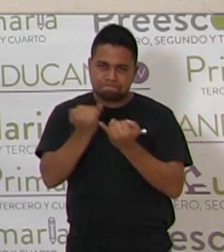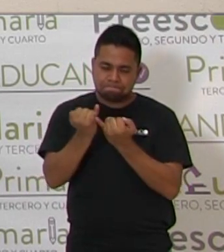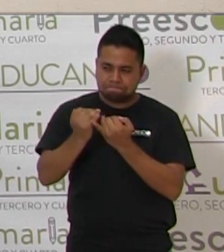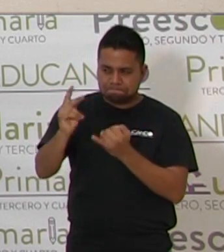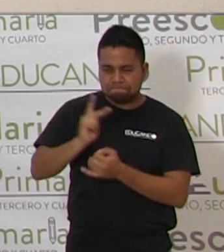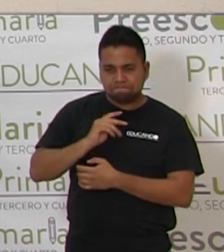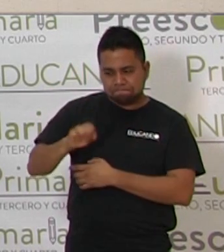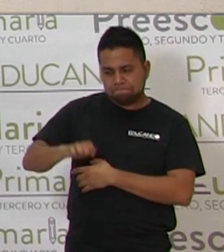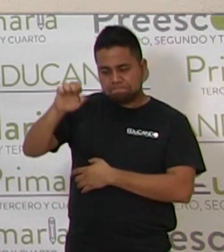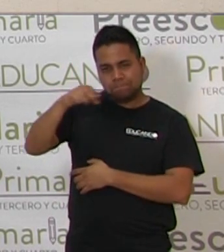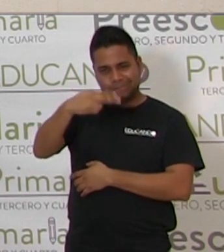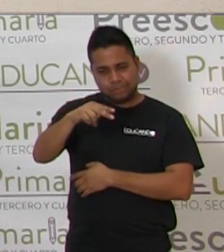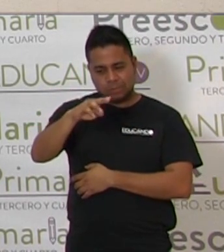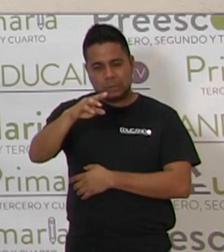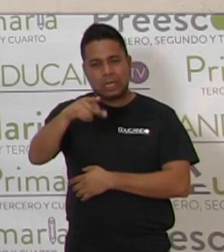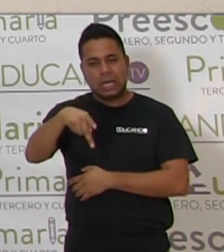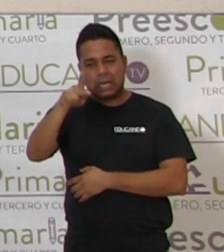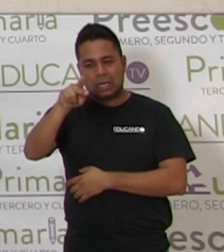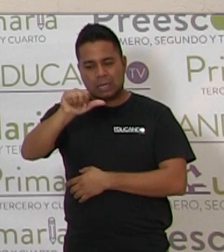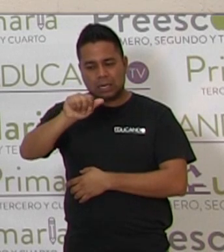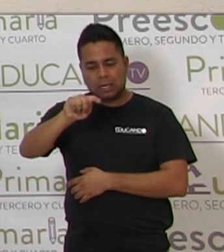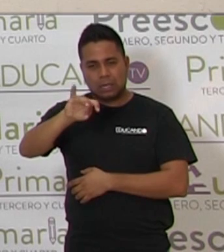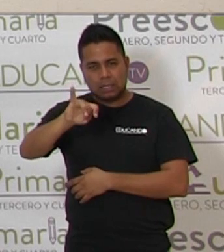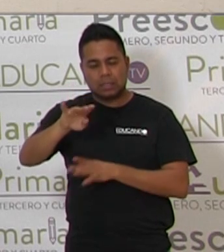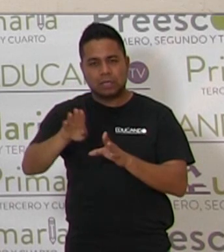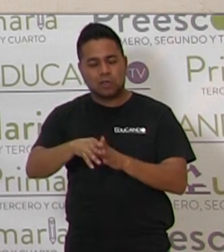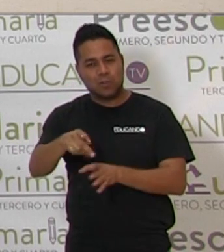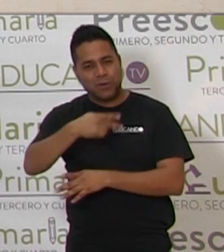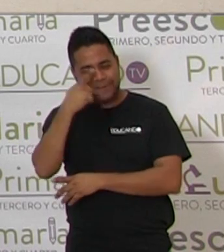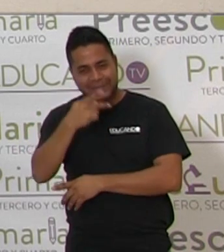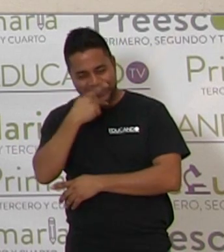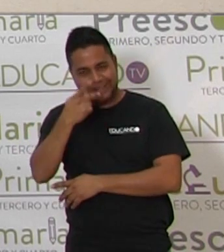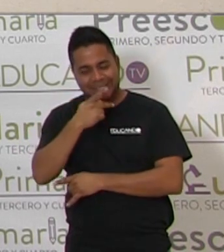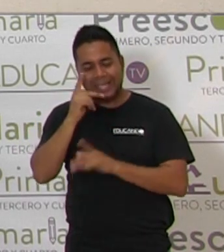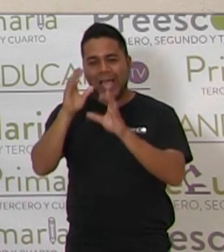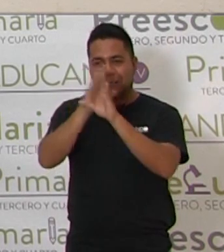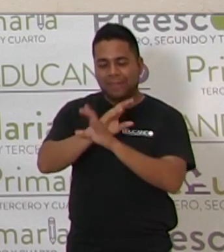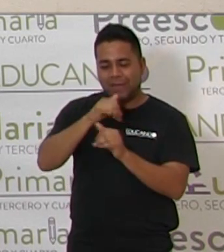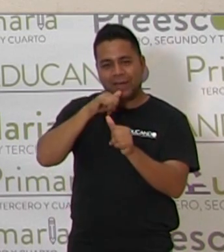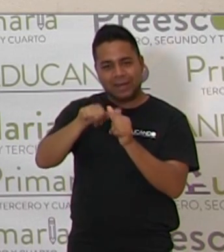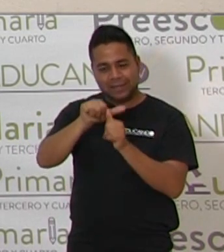tener mi edad ahora, que se llamaba Katy, y que cantaba La Risa de las Vocales.